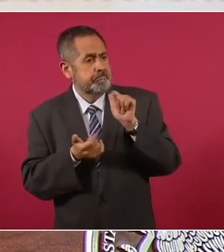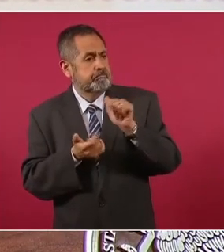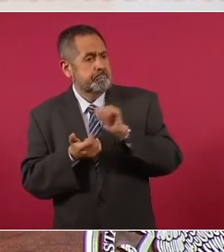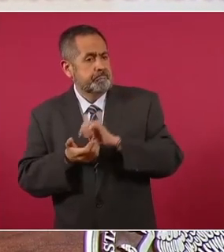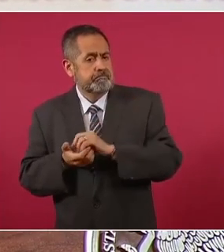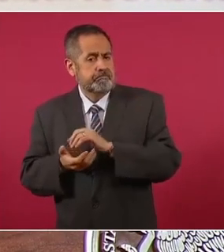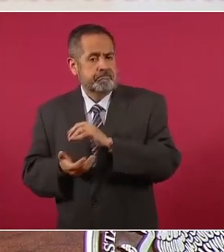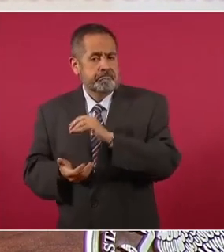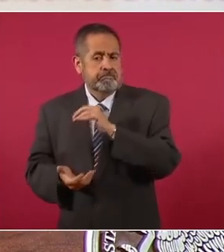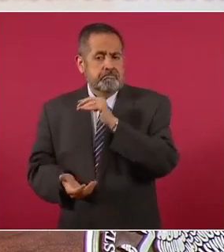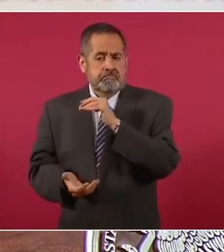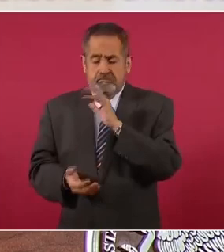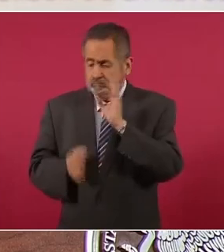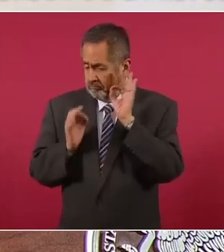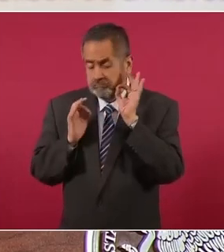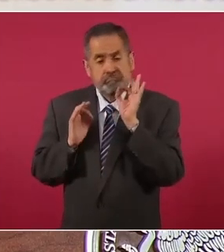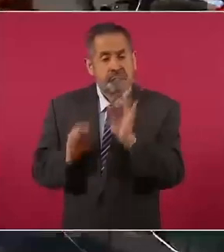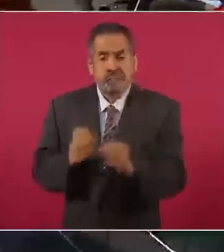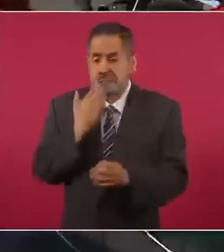porque la verdad